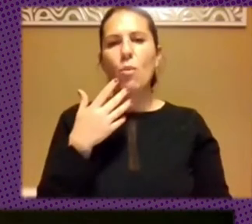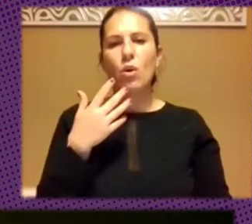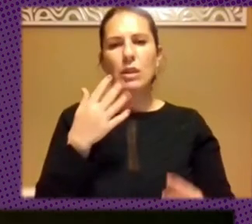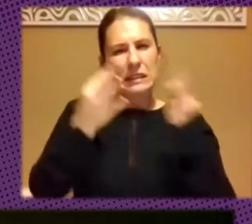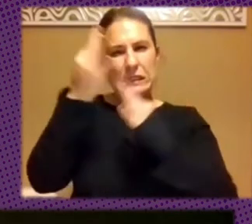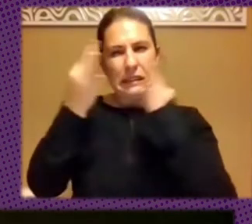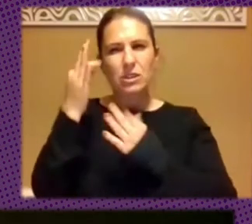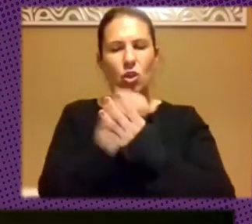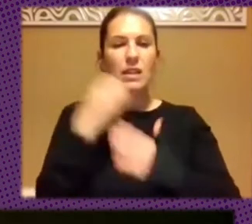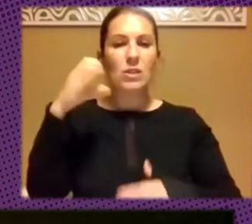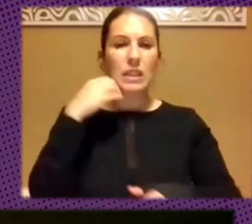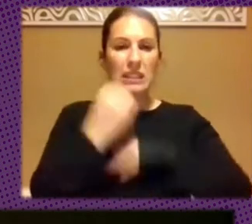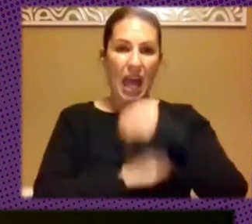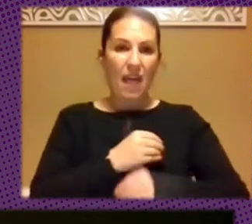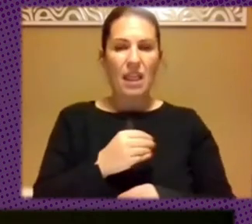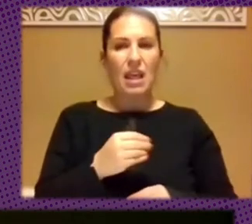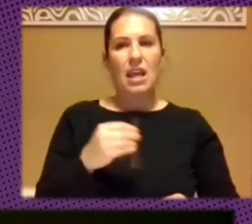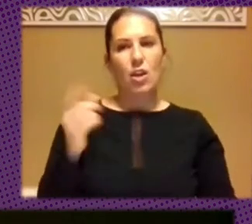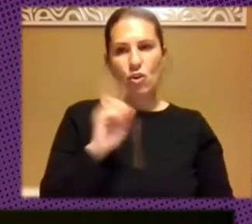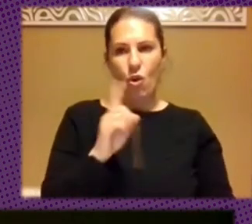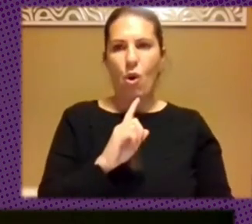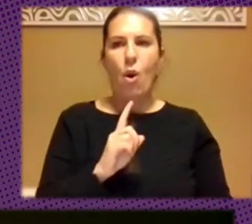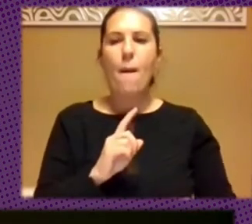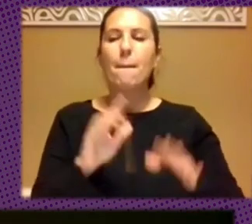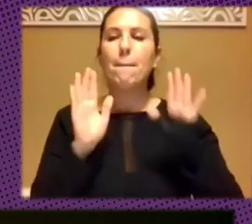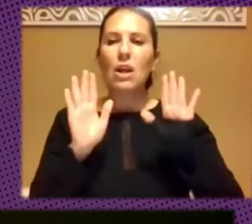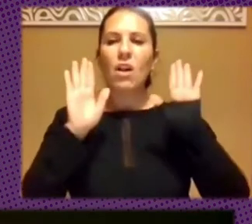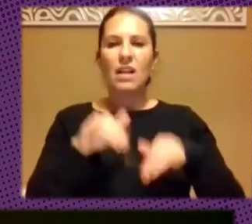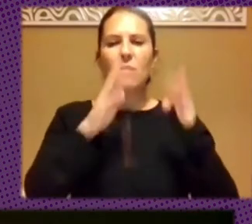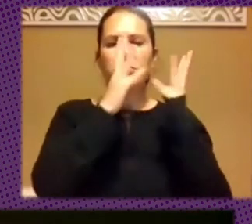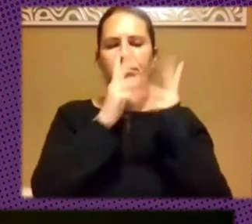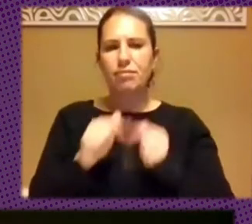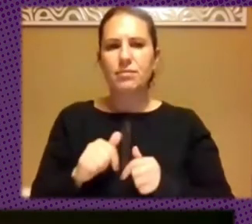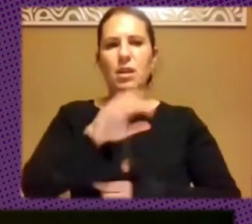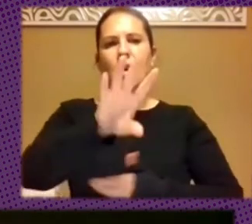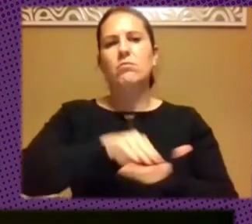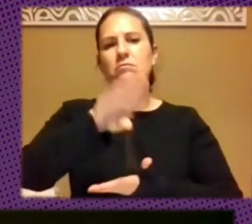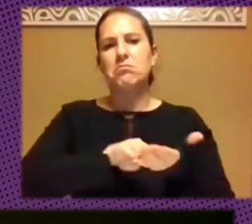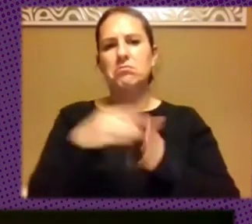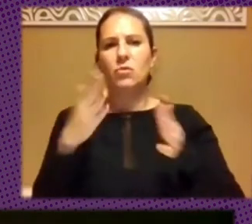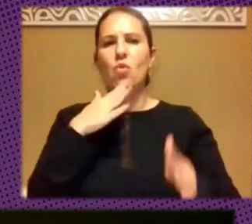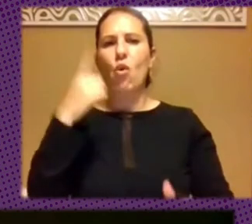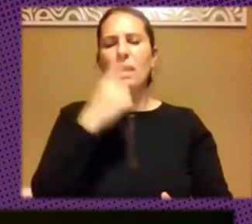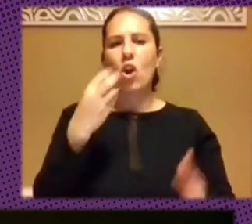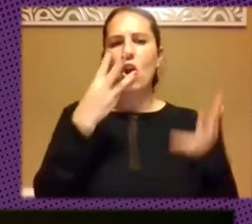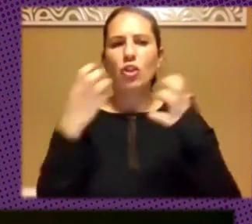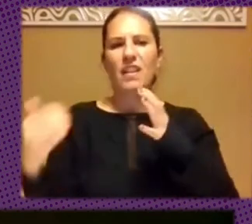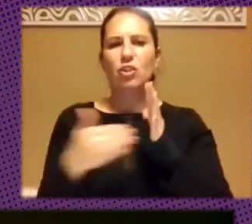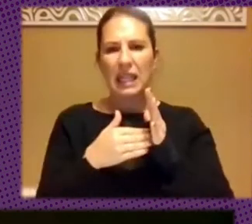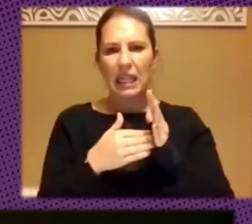estaban haciendo esta actividad sobre estas cuentas, pero llegué a coleccionar lo que eran un mil y ochocientos mil